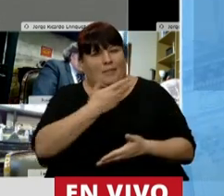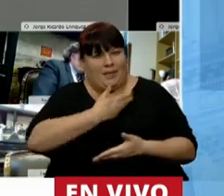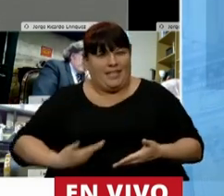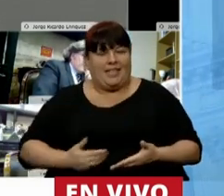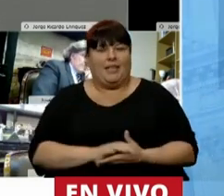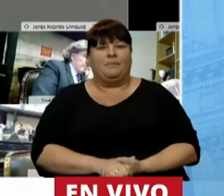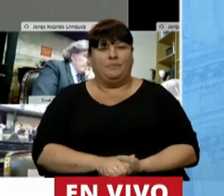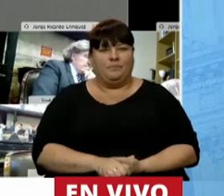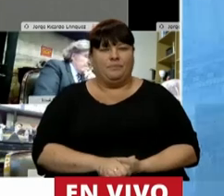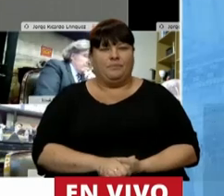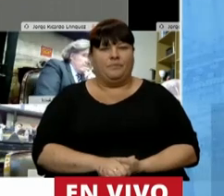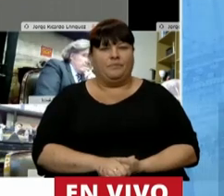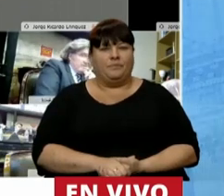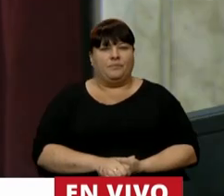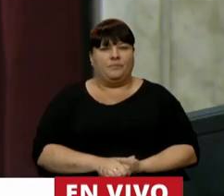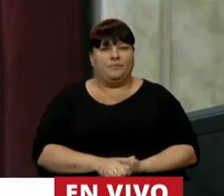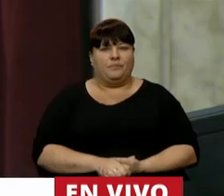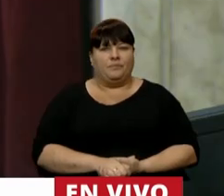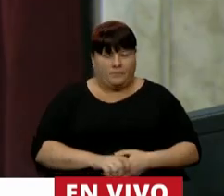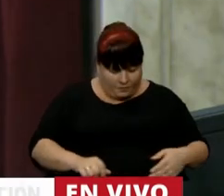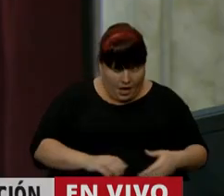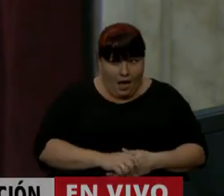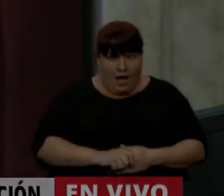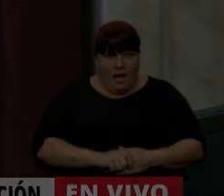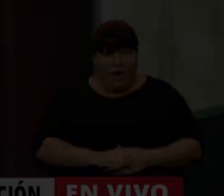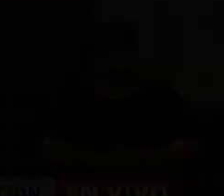señor Presidente. Gracias, diputado Nicolás Rodríguez Sá.